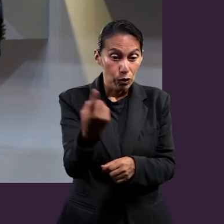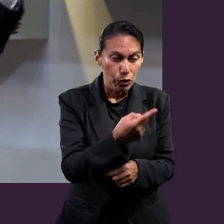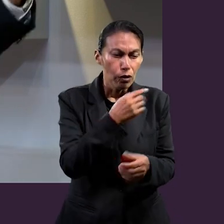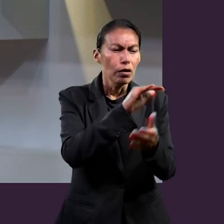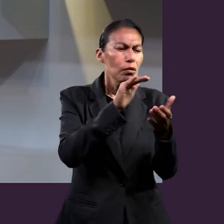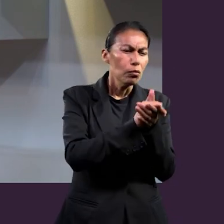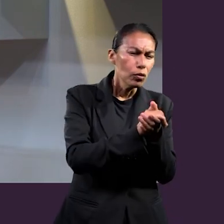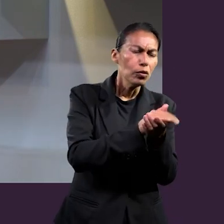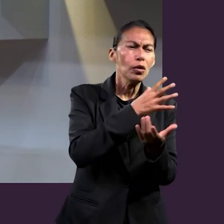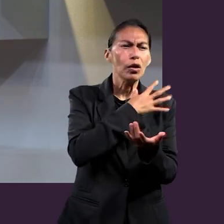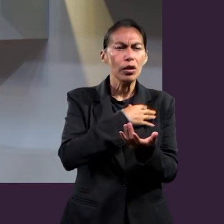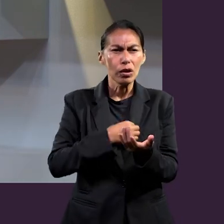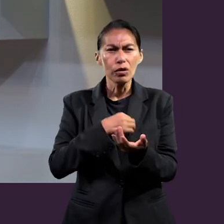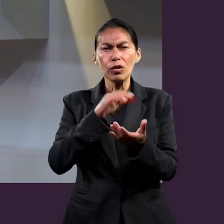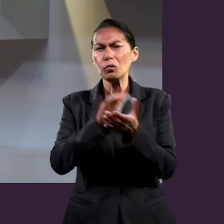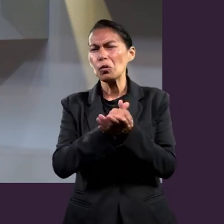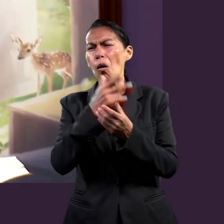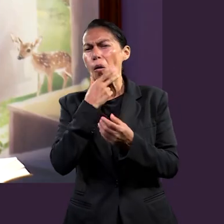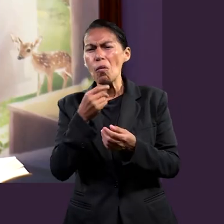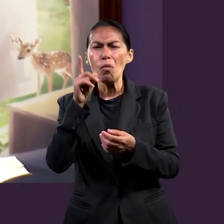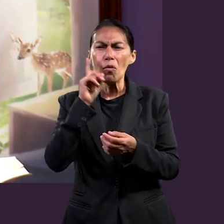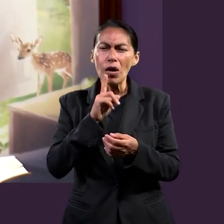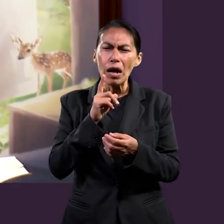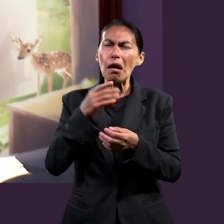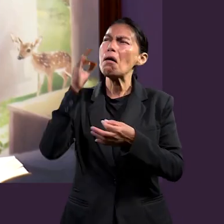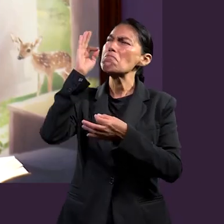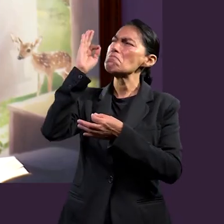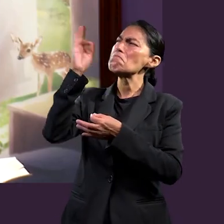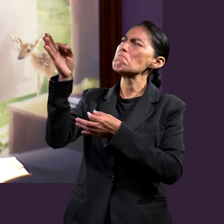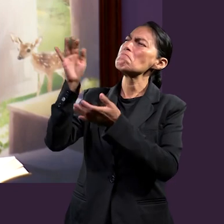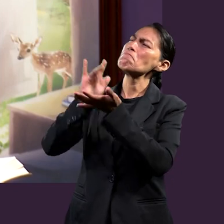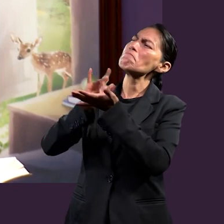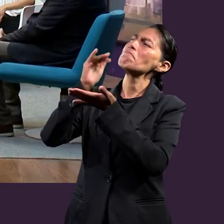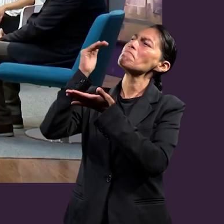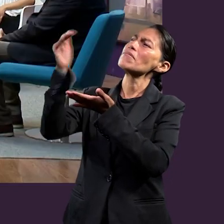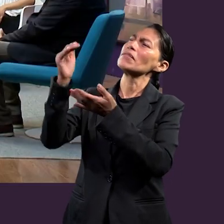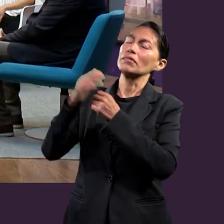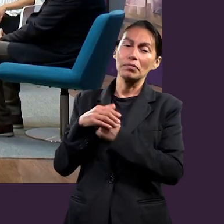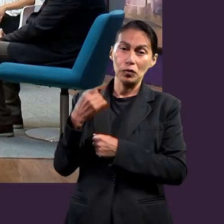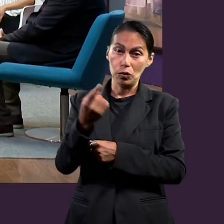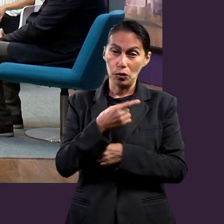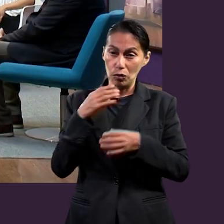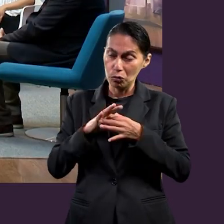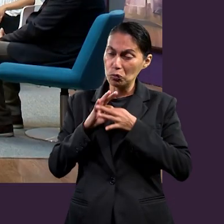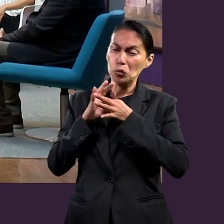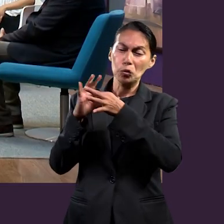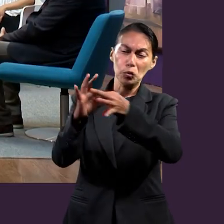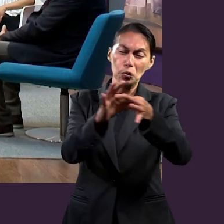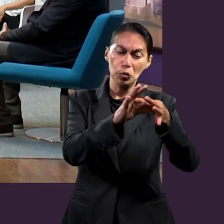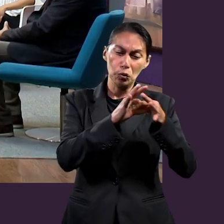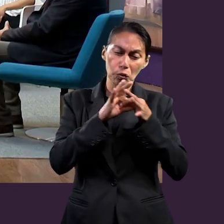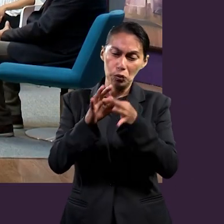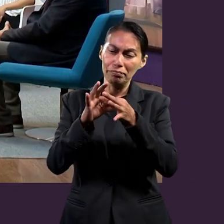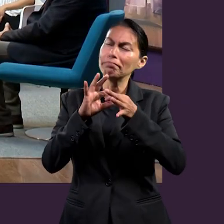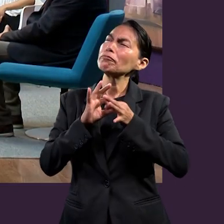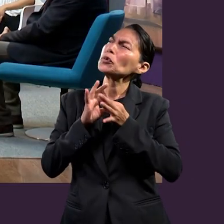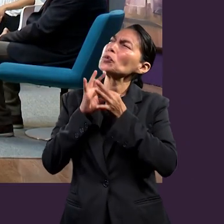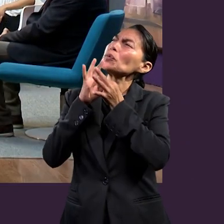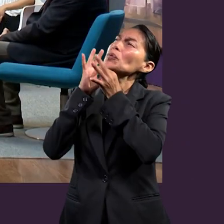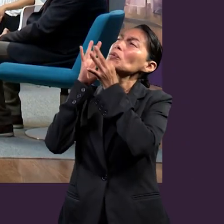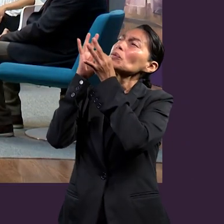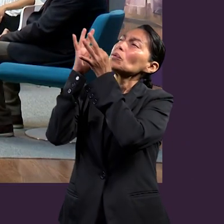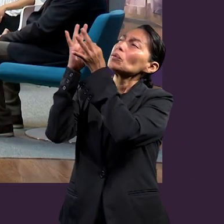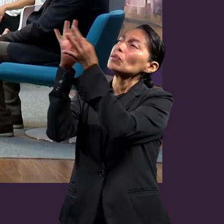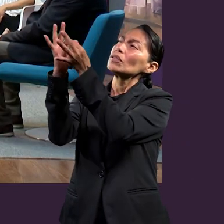rol como hijos, como esposos, como esposas, aceptar nuestro rol, vivirlo bien y reflejarlo en nuestra